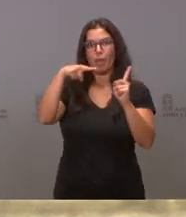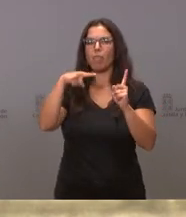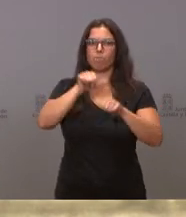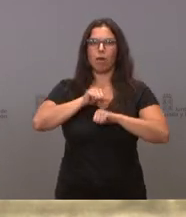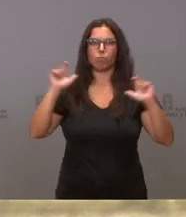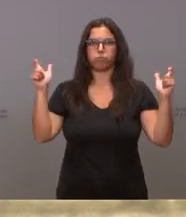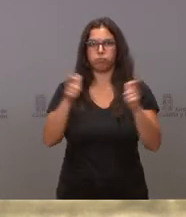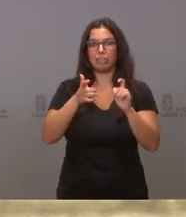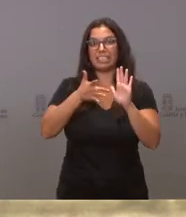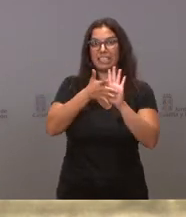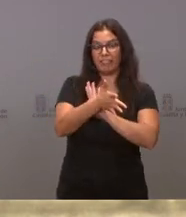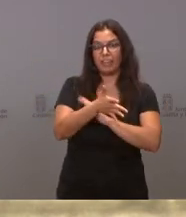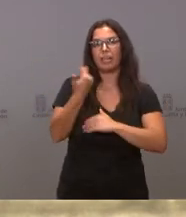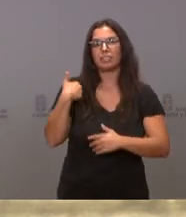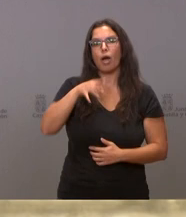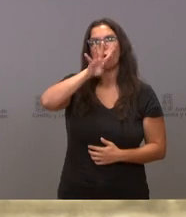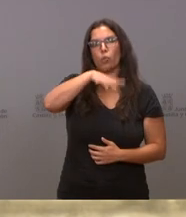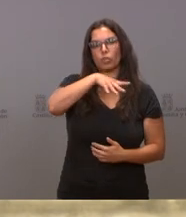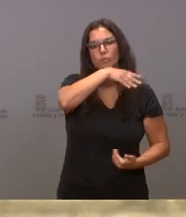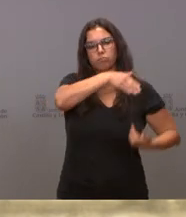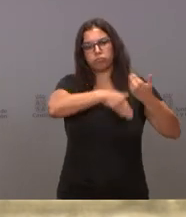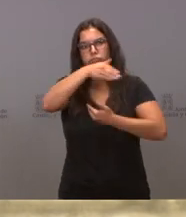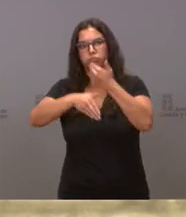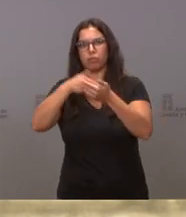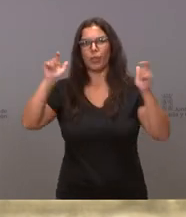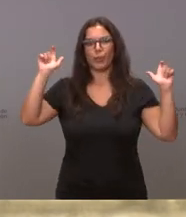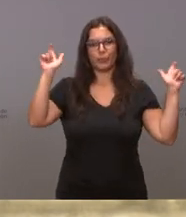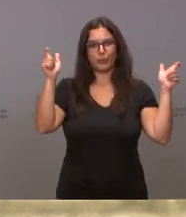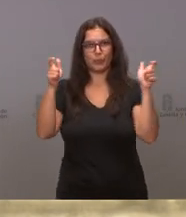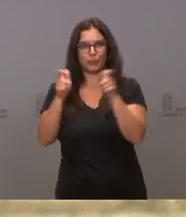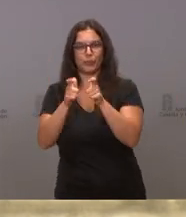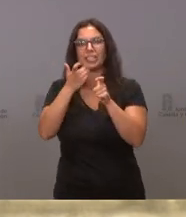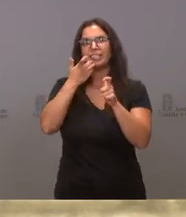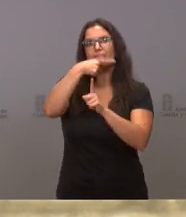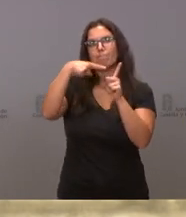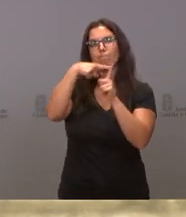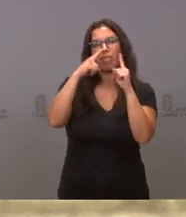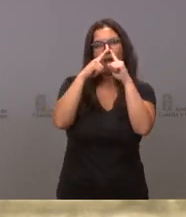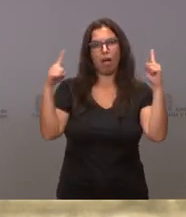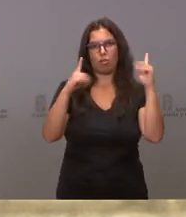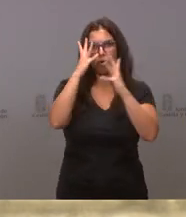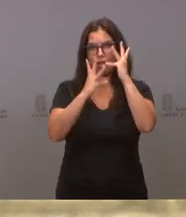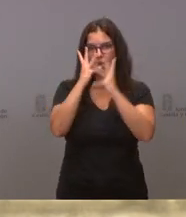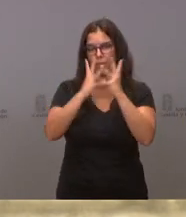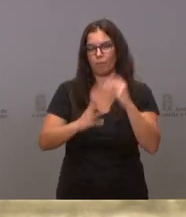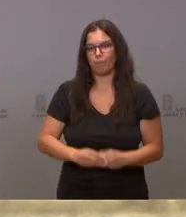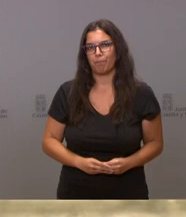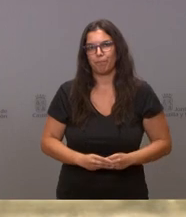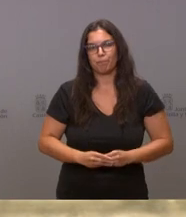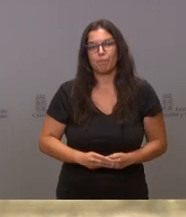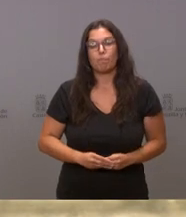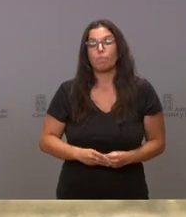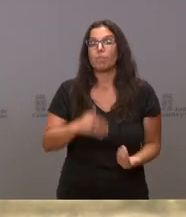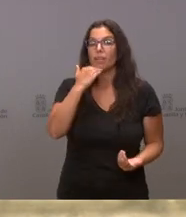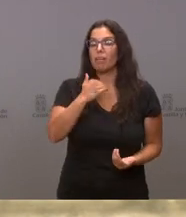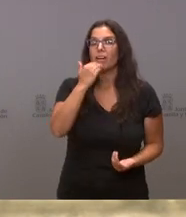sería el cuarto mes consecutivo de descenso interanual en el paro. Estamos rondando el